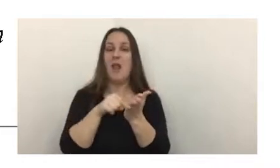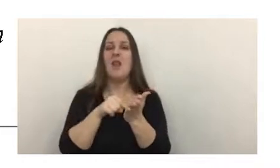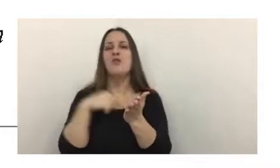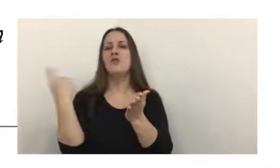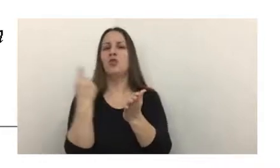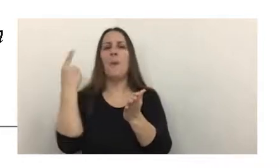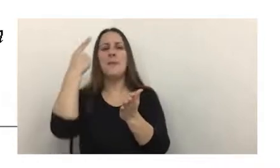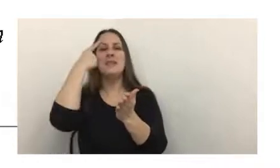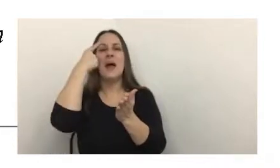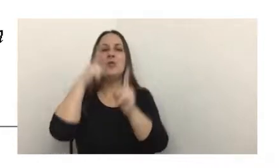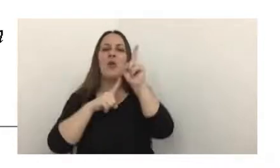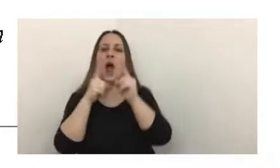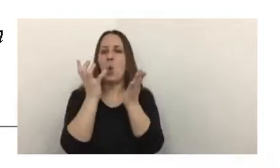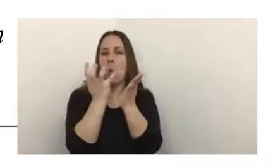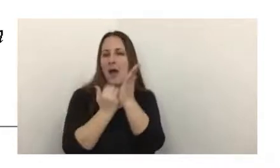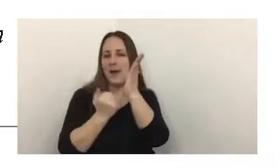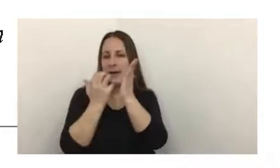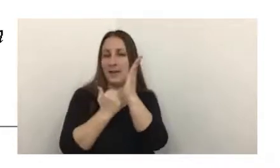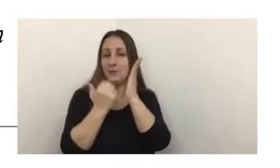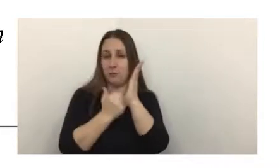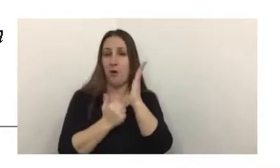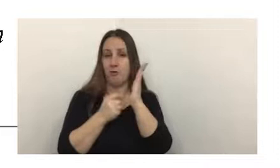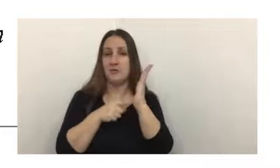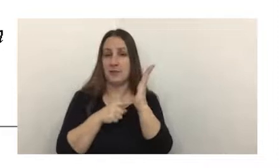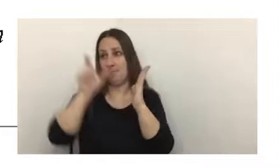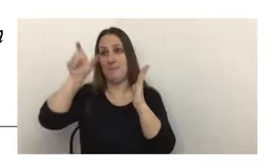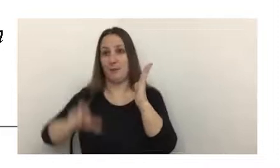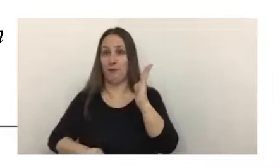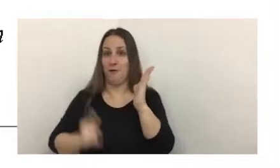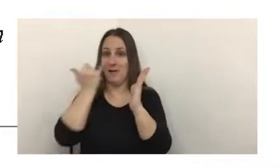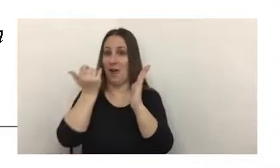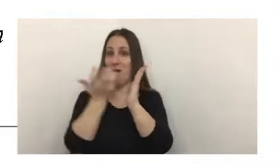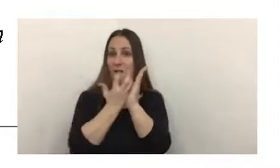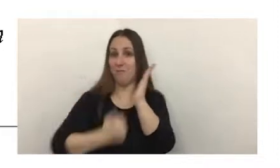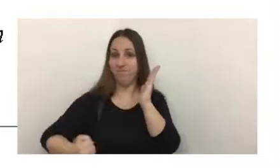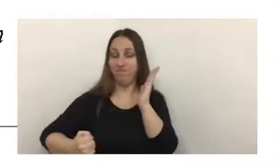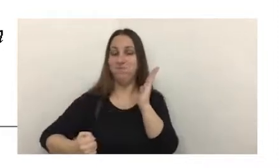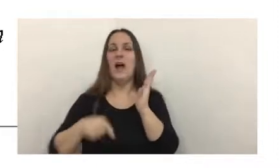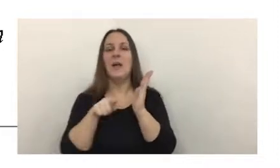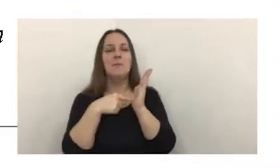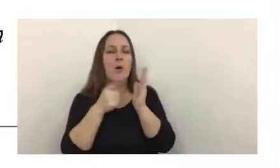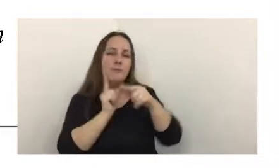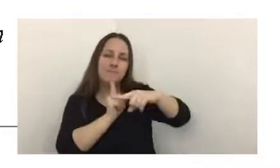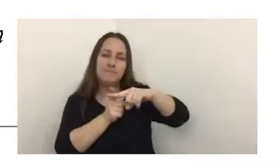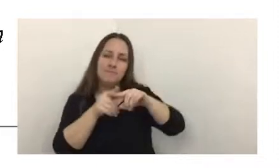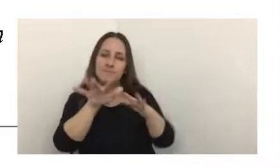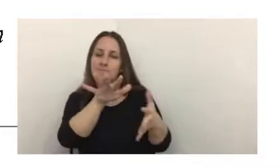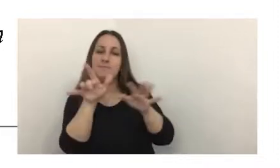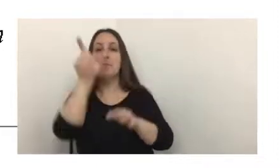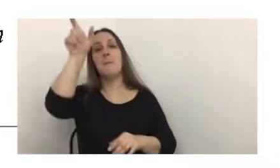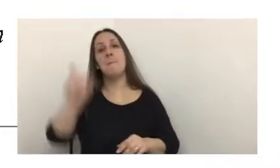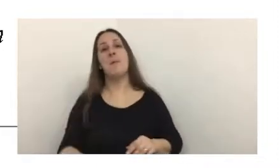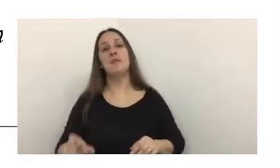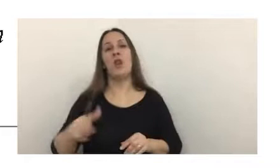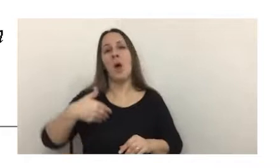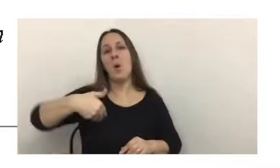considerar ciertas retenciones que le está sufrido el contribuyente, que me van a permitir estimar que un sujeto va